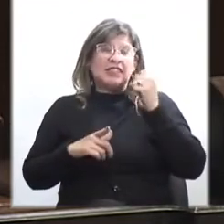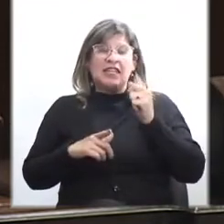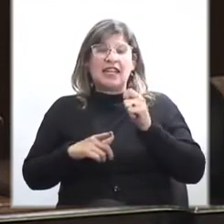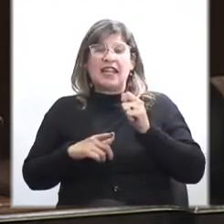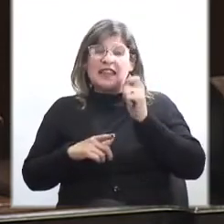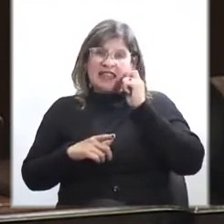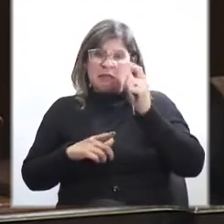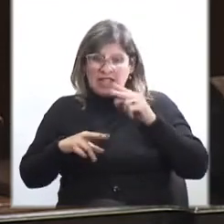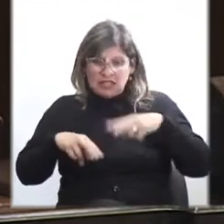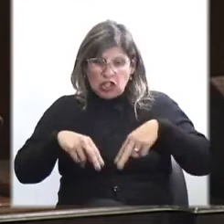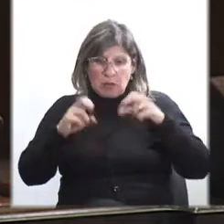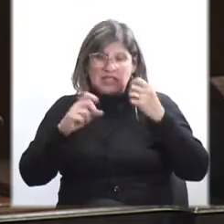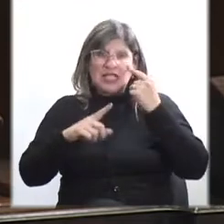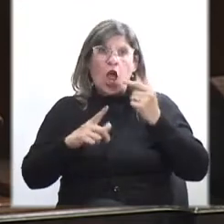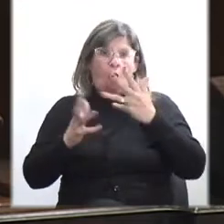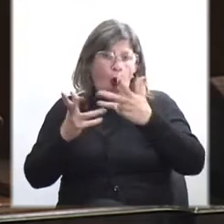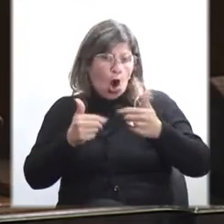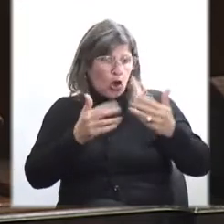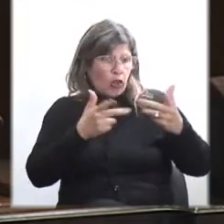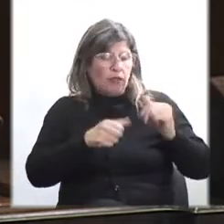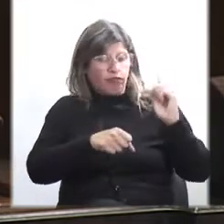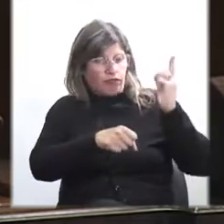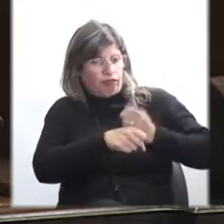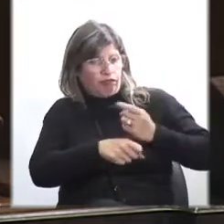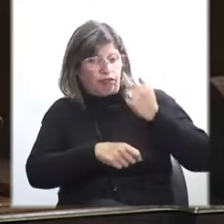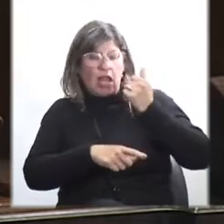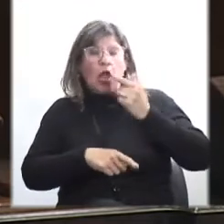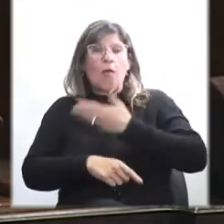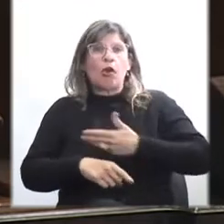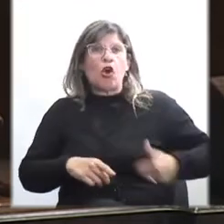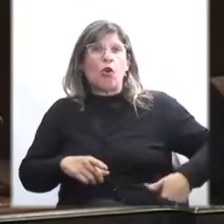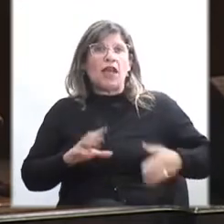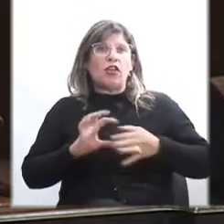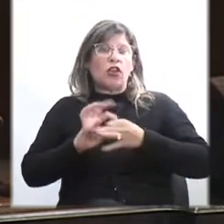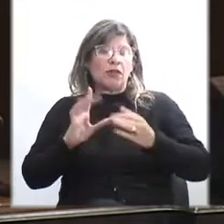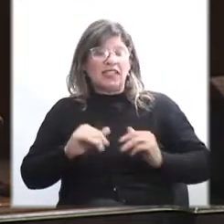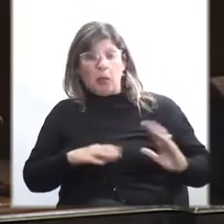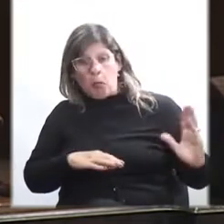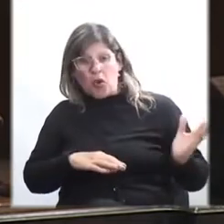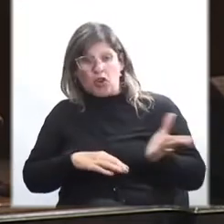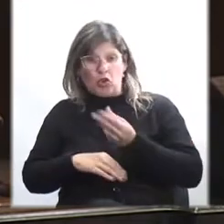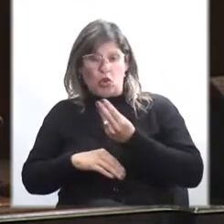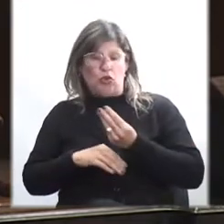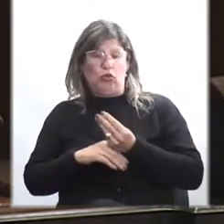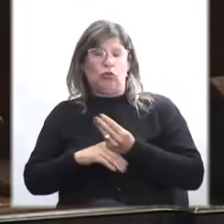inteligencia y de investigación ordenadas por los gobiernos de la democracia, por todos.